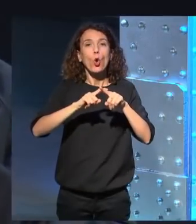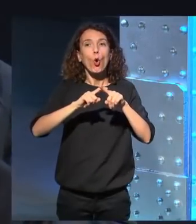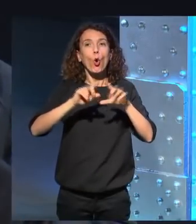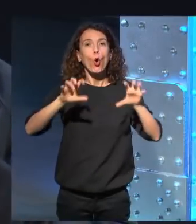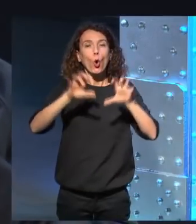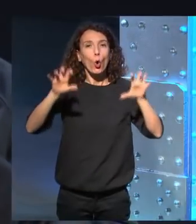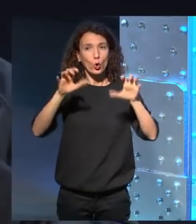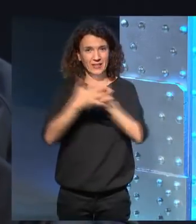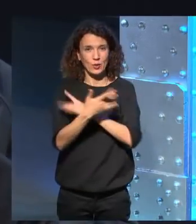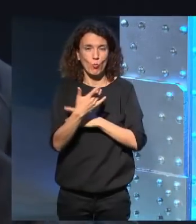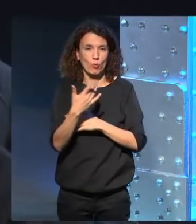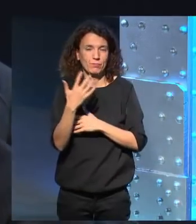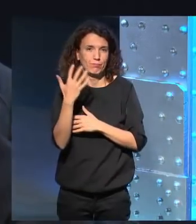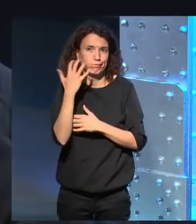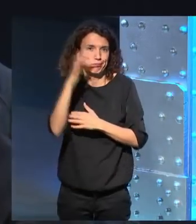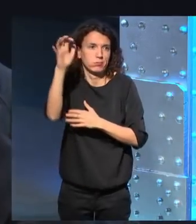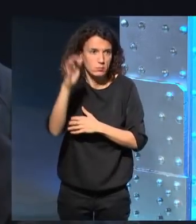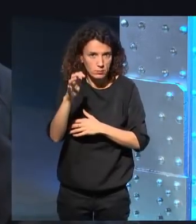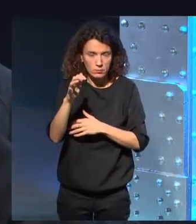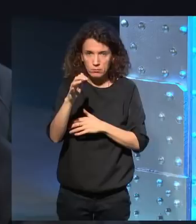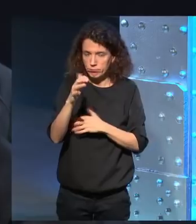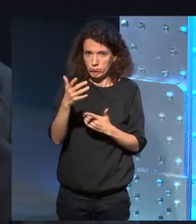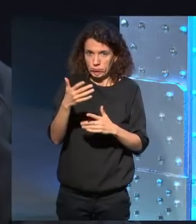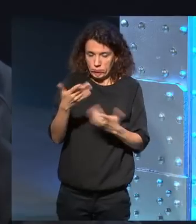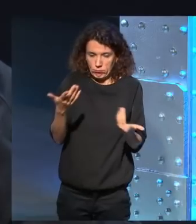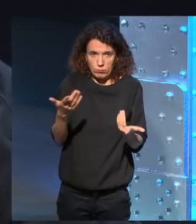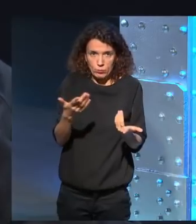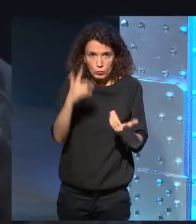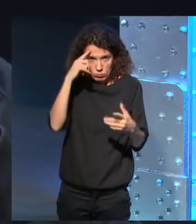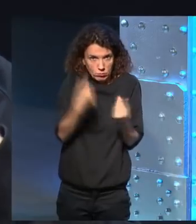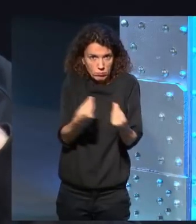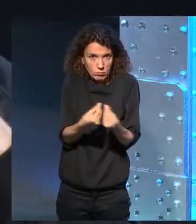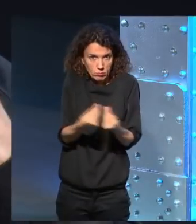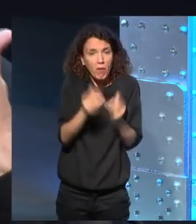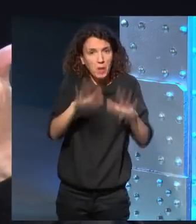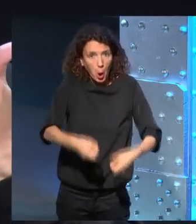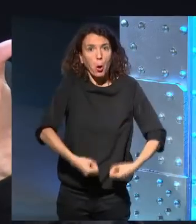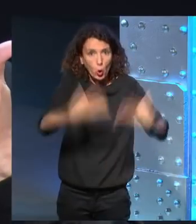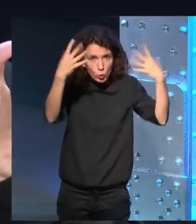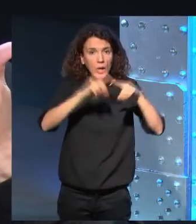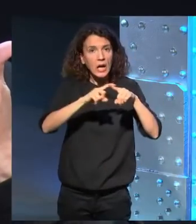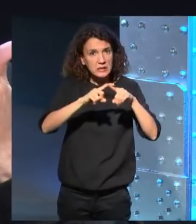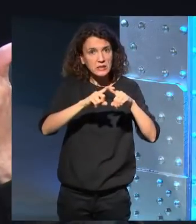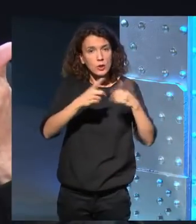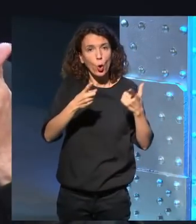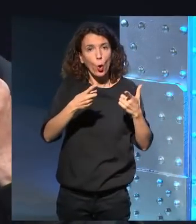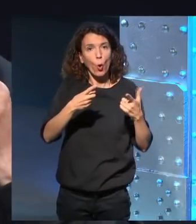era una extravagancia nunca explicada ¿no? como y